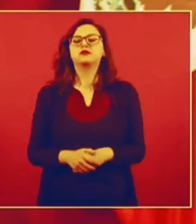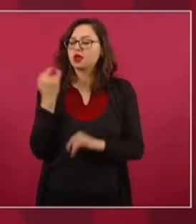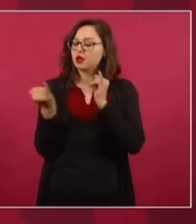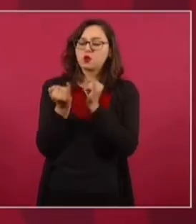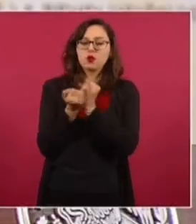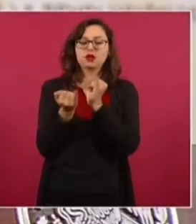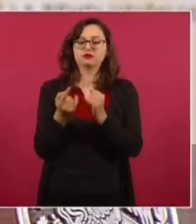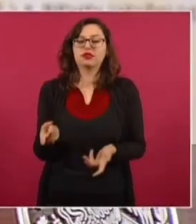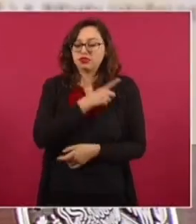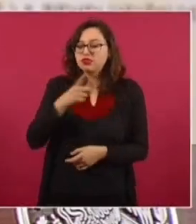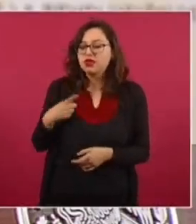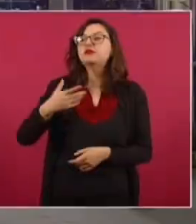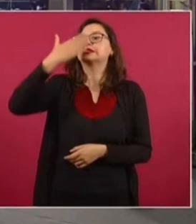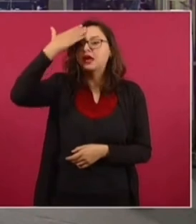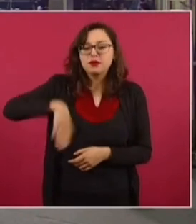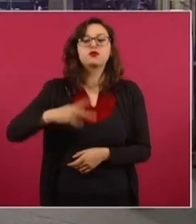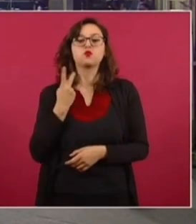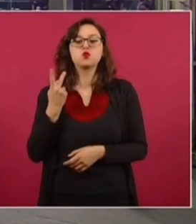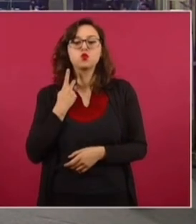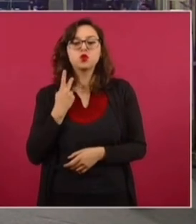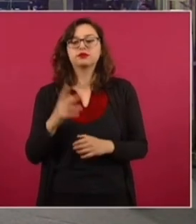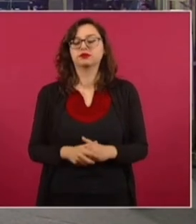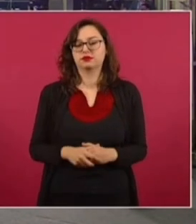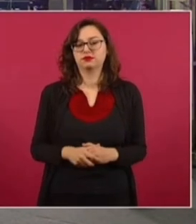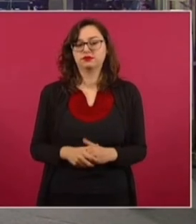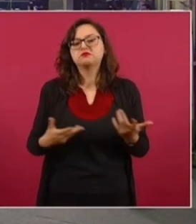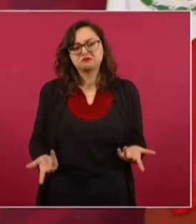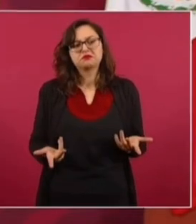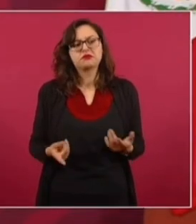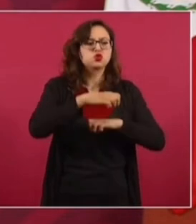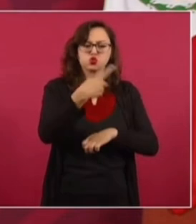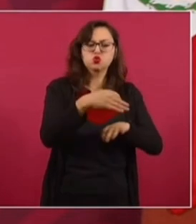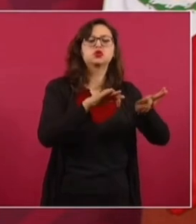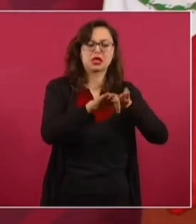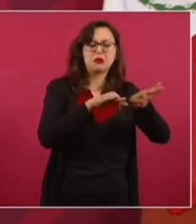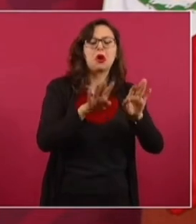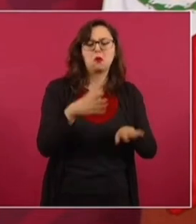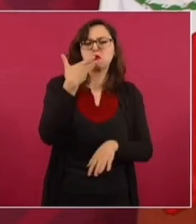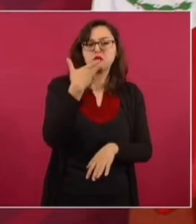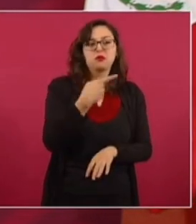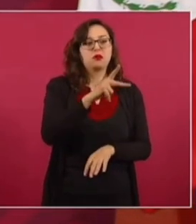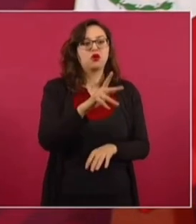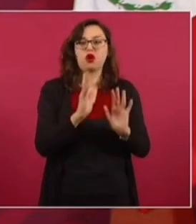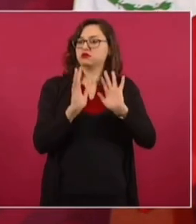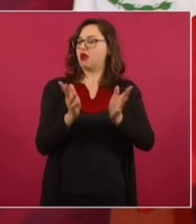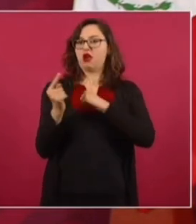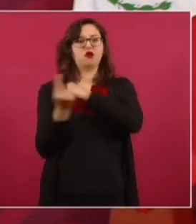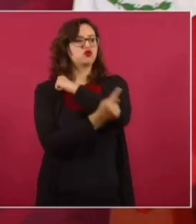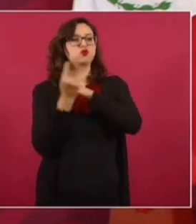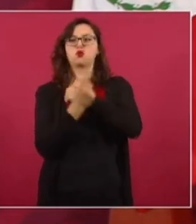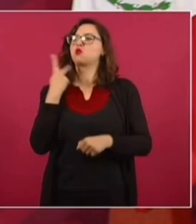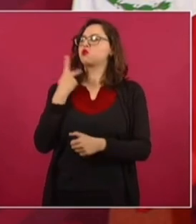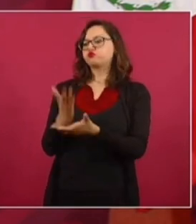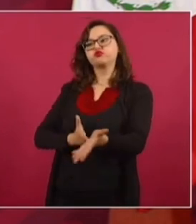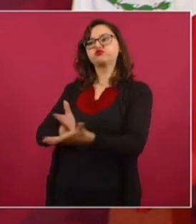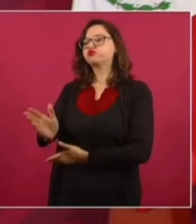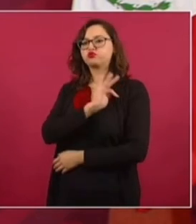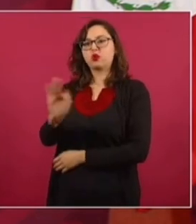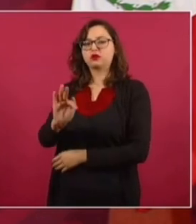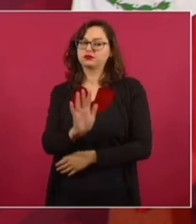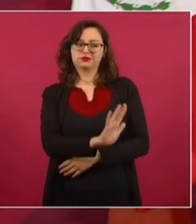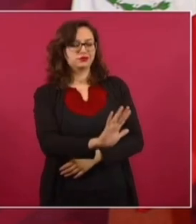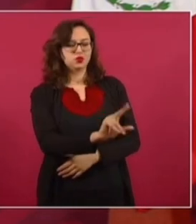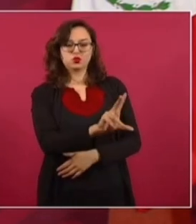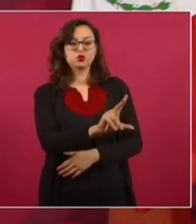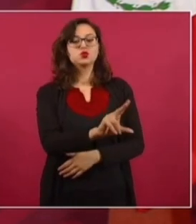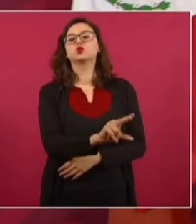político. Entonces una cosa es ser un empresario, que también es otro oficio, y pensar que se puede ser político. Con